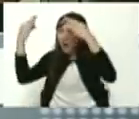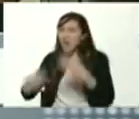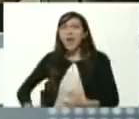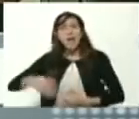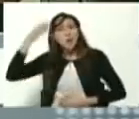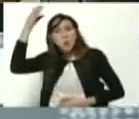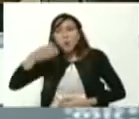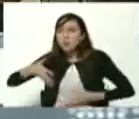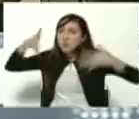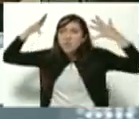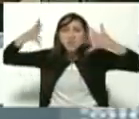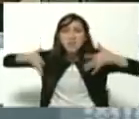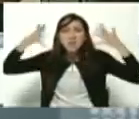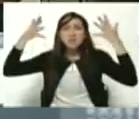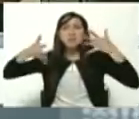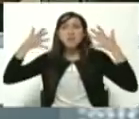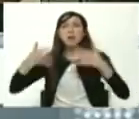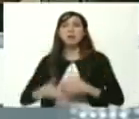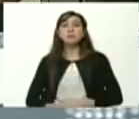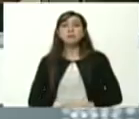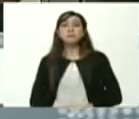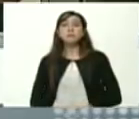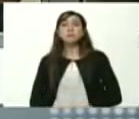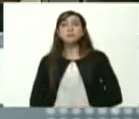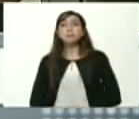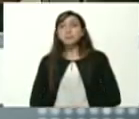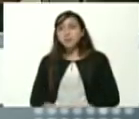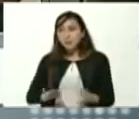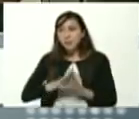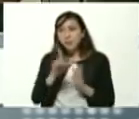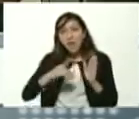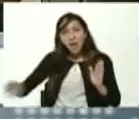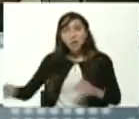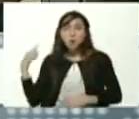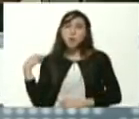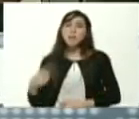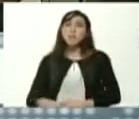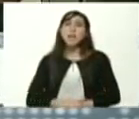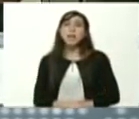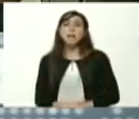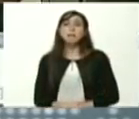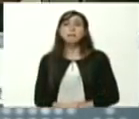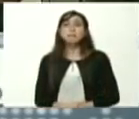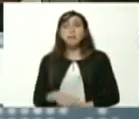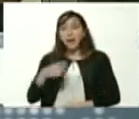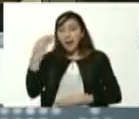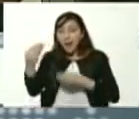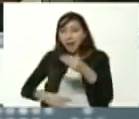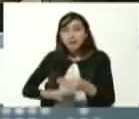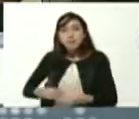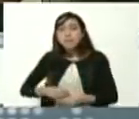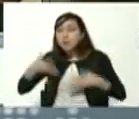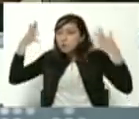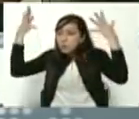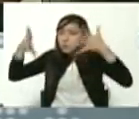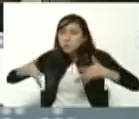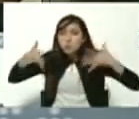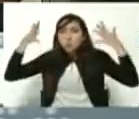conciencia de los derechos que se tienen hay que crear conciencia